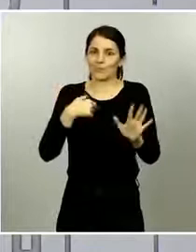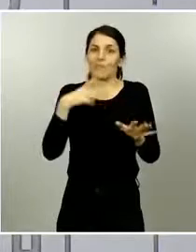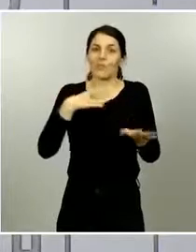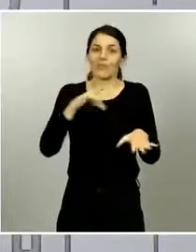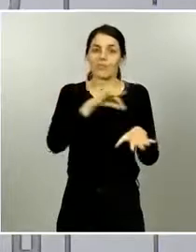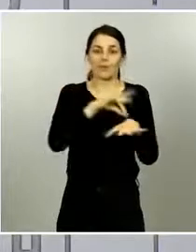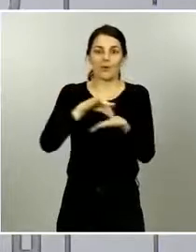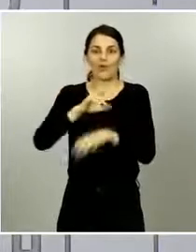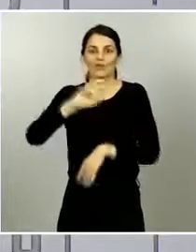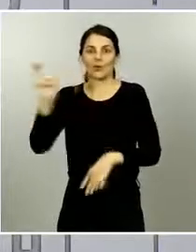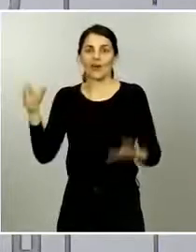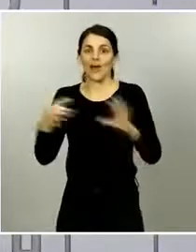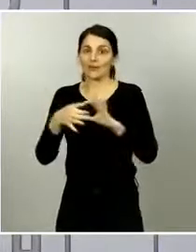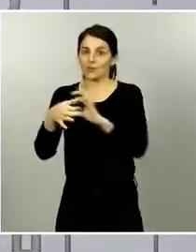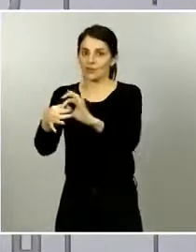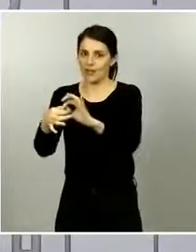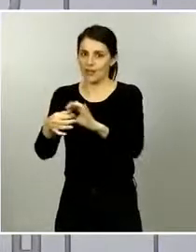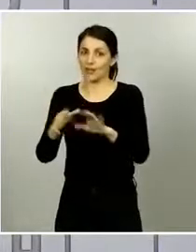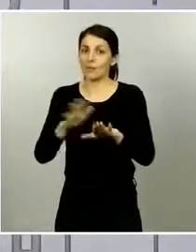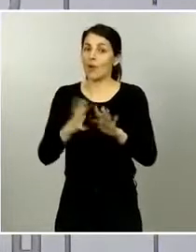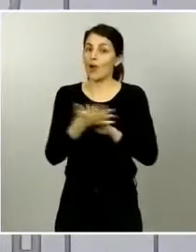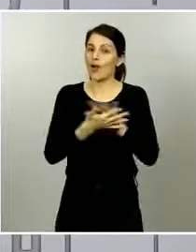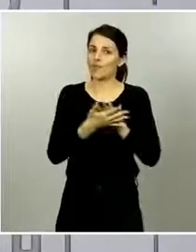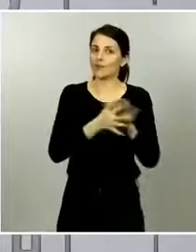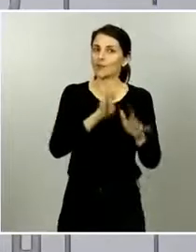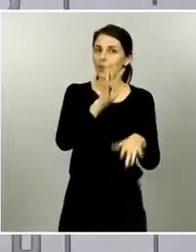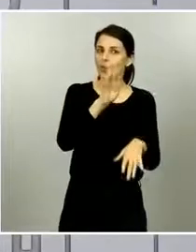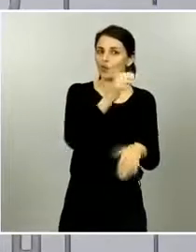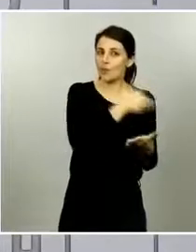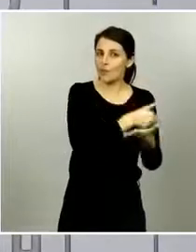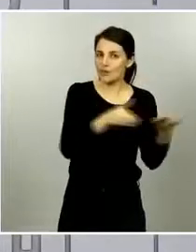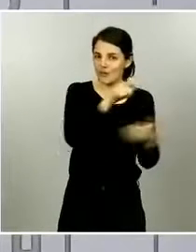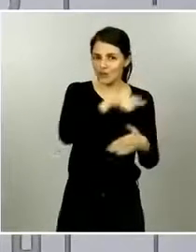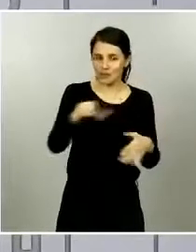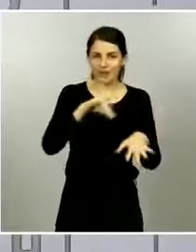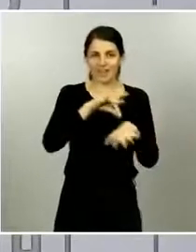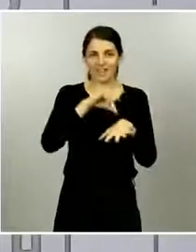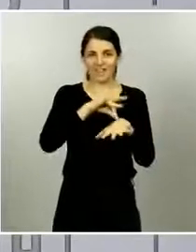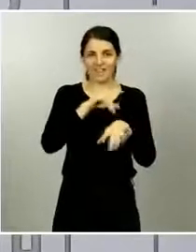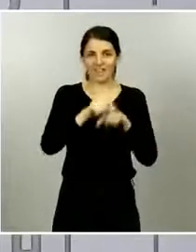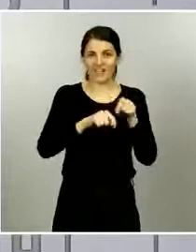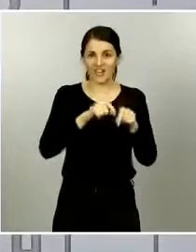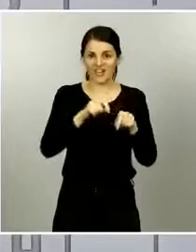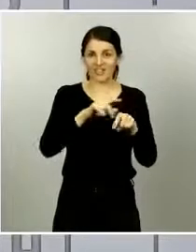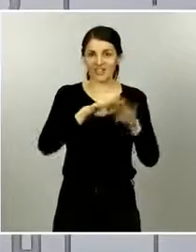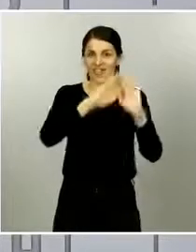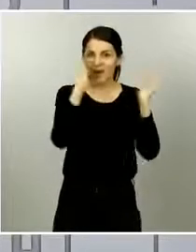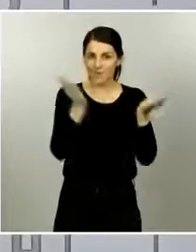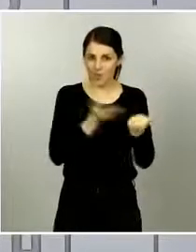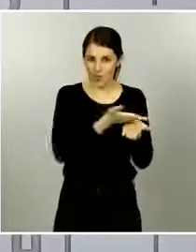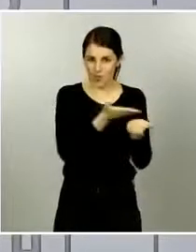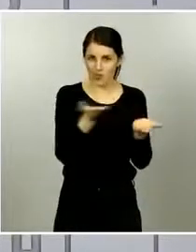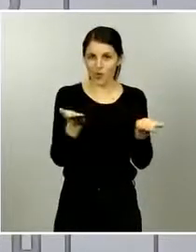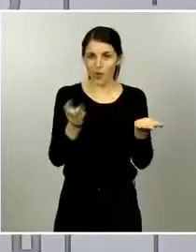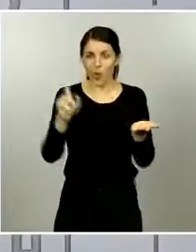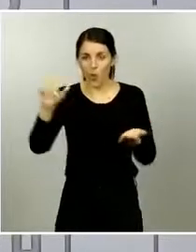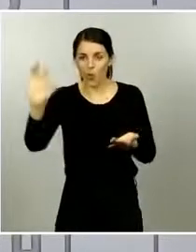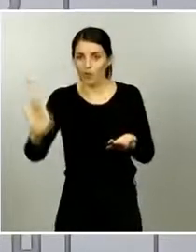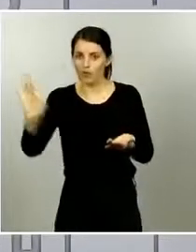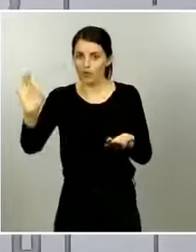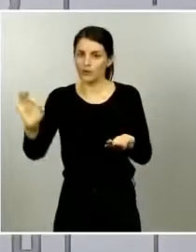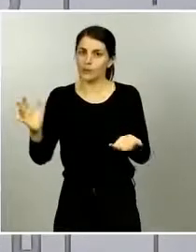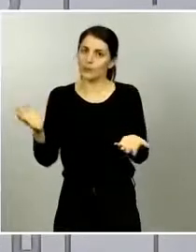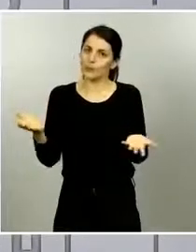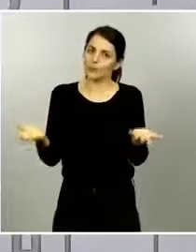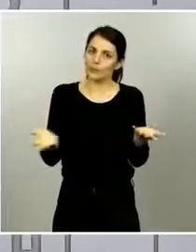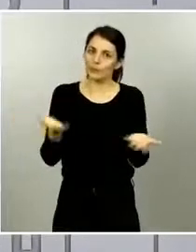una cifra que puede ser muy compatible con las de otras patologías que conocemos y un 1% de 4 millones de infectados en el